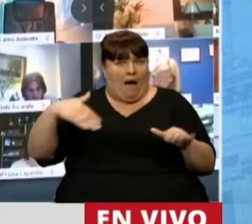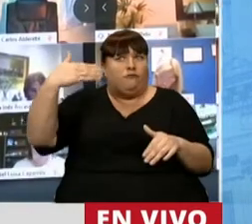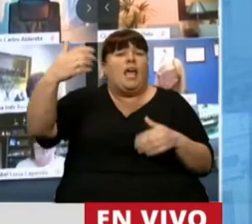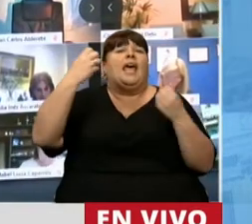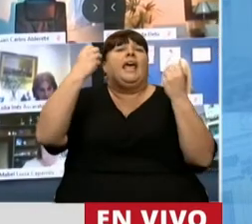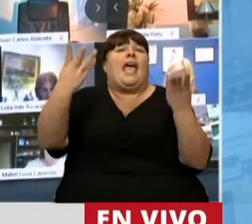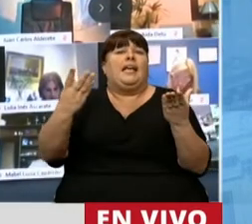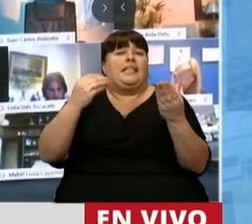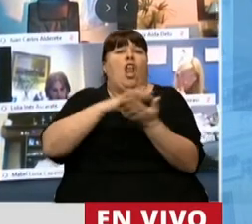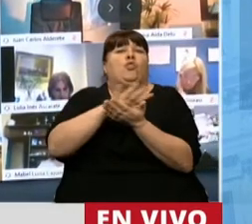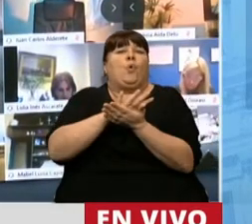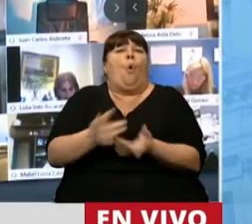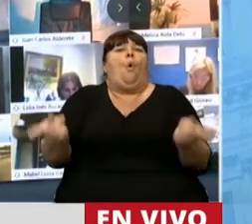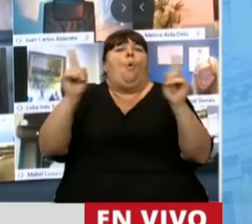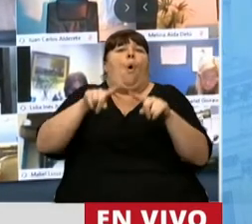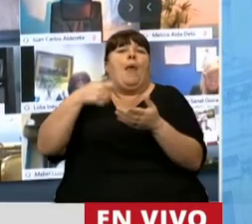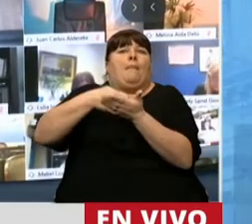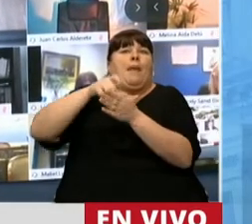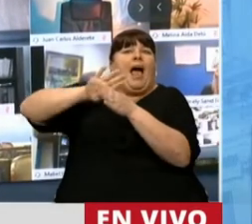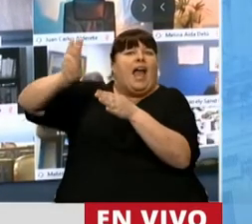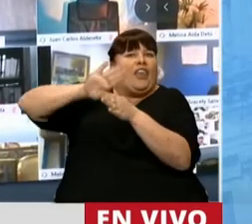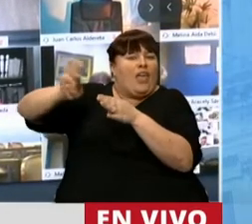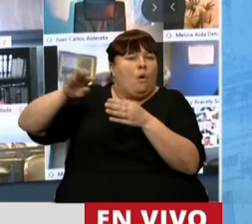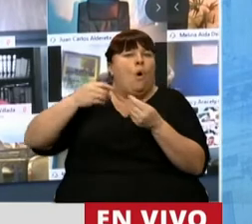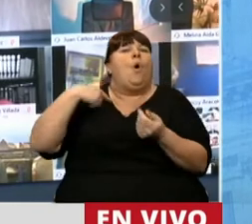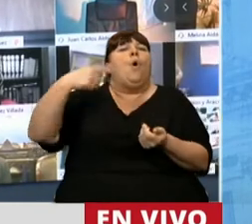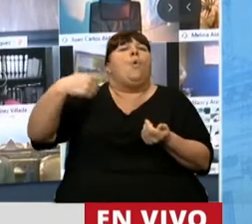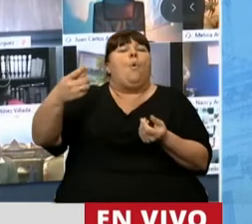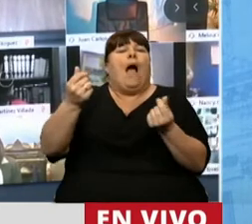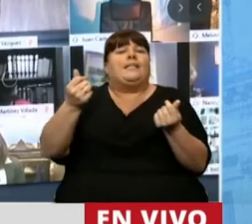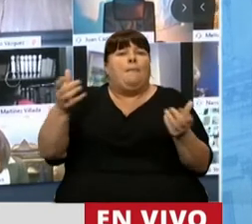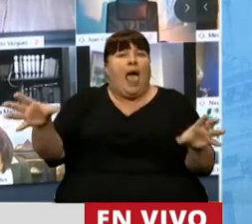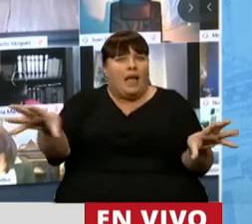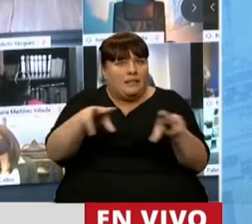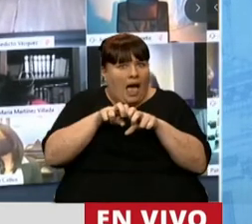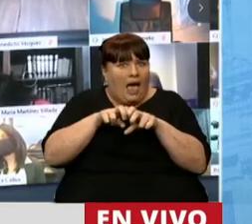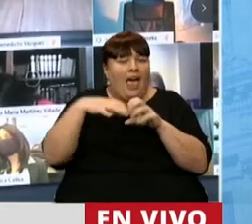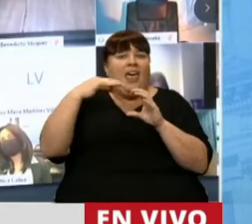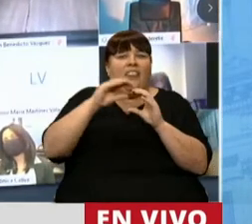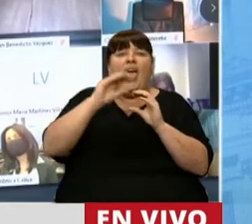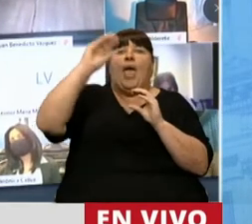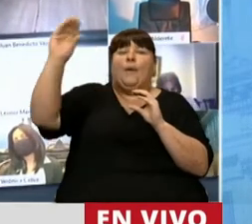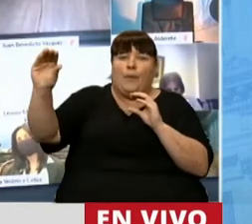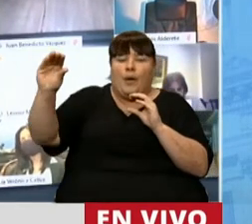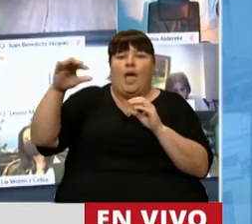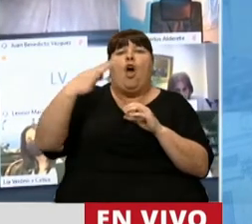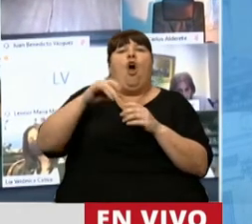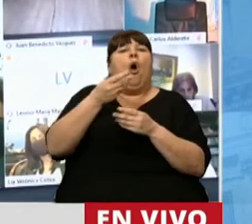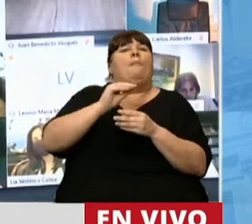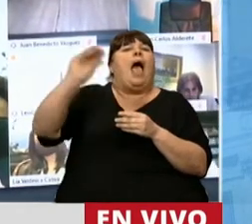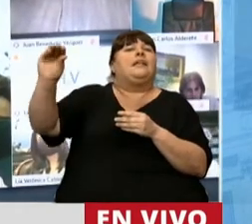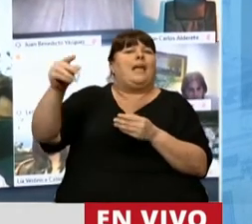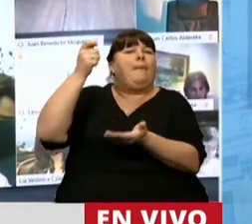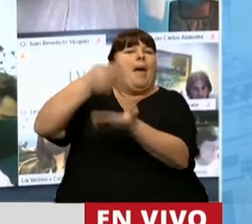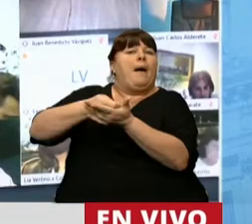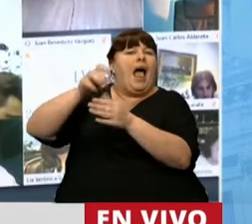de ver cómo íbamos a reestructurar nuestra deuda y cuánto de nuestros recursos debían ir o debían destinarse